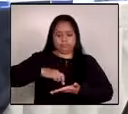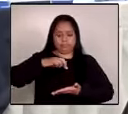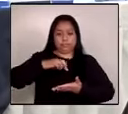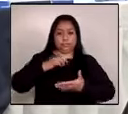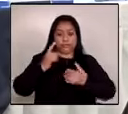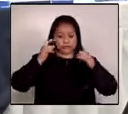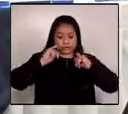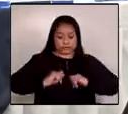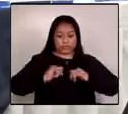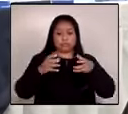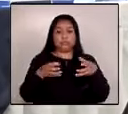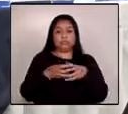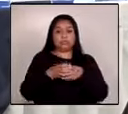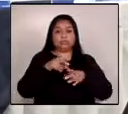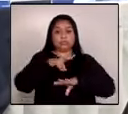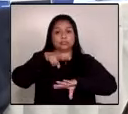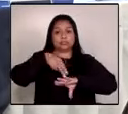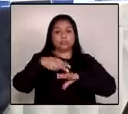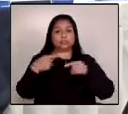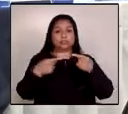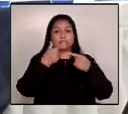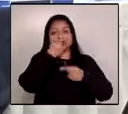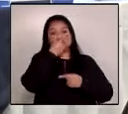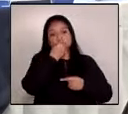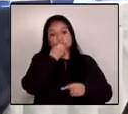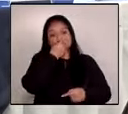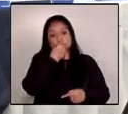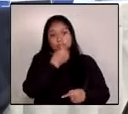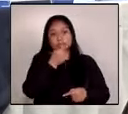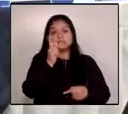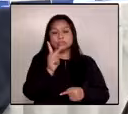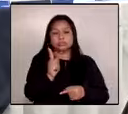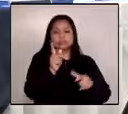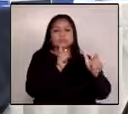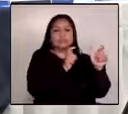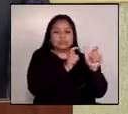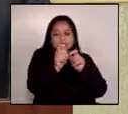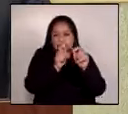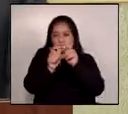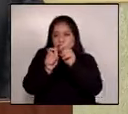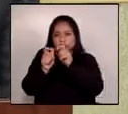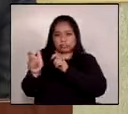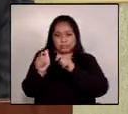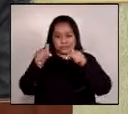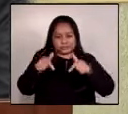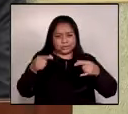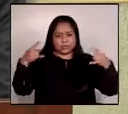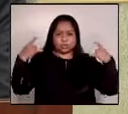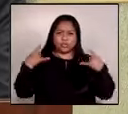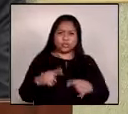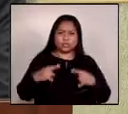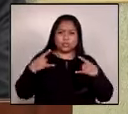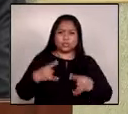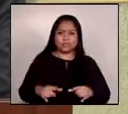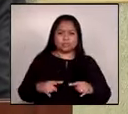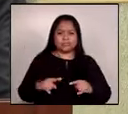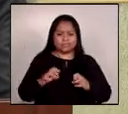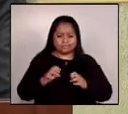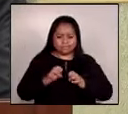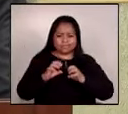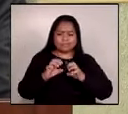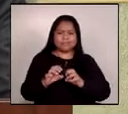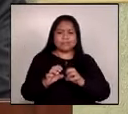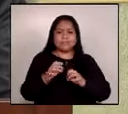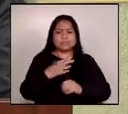Nacional contra la Corrupción y coordinar este urgente esfuerzo que el